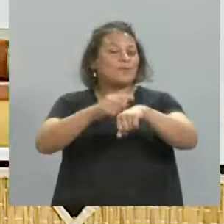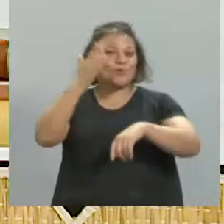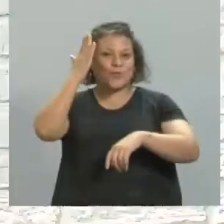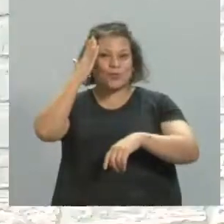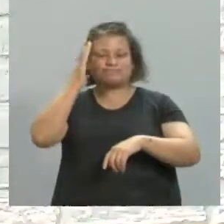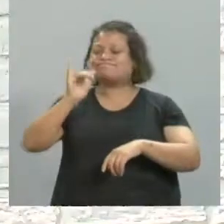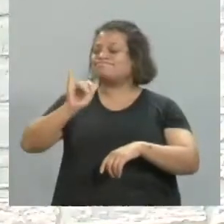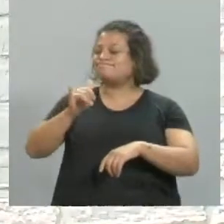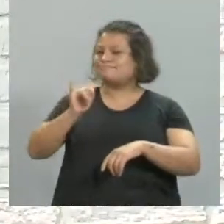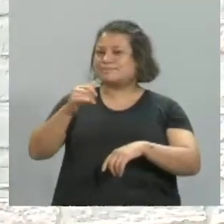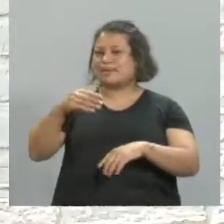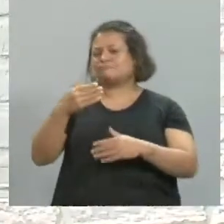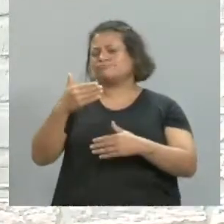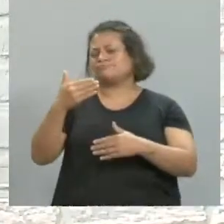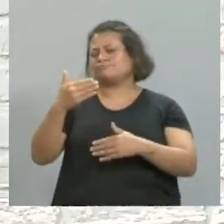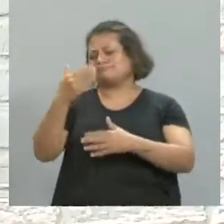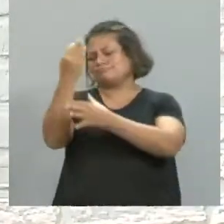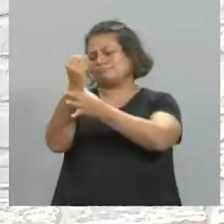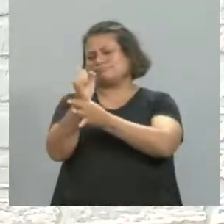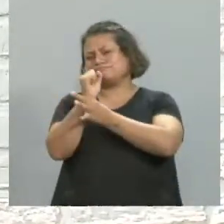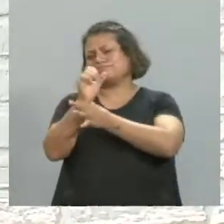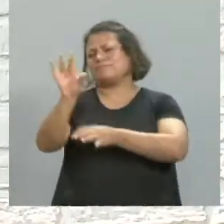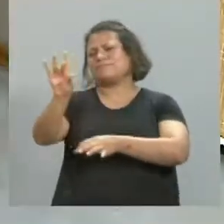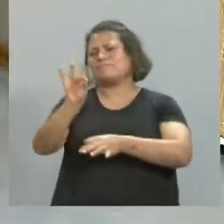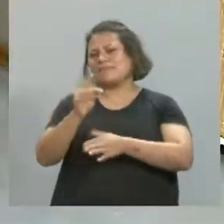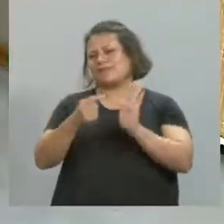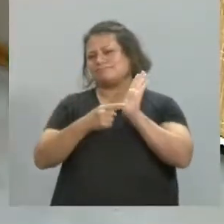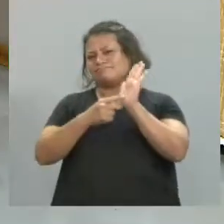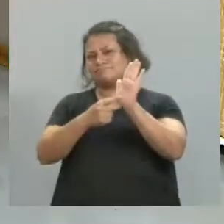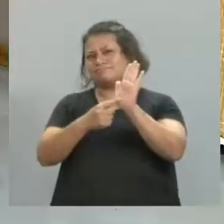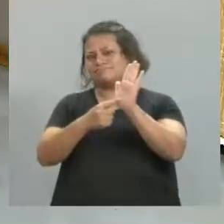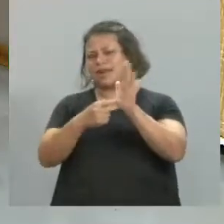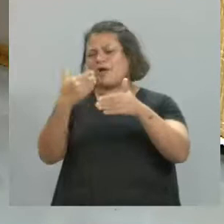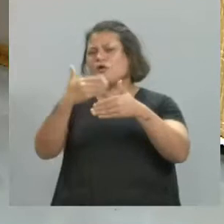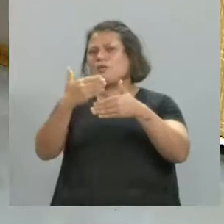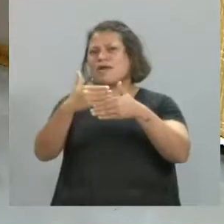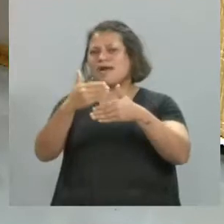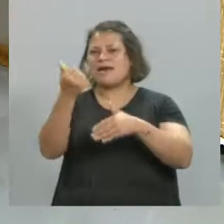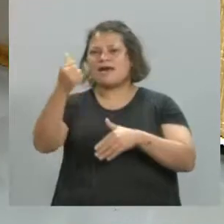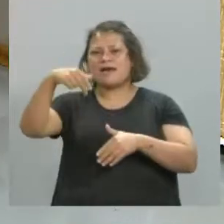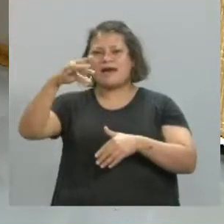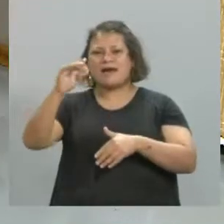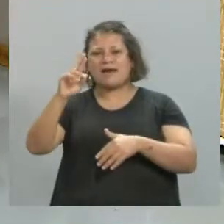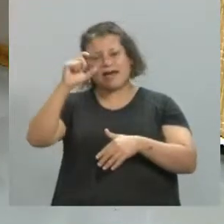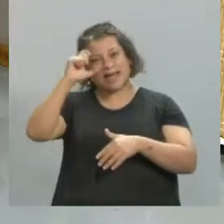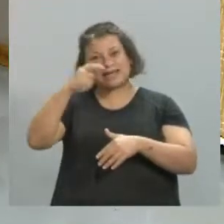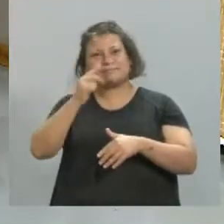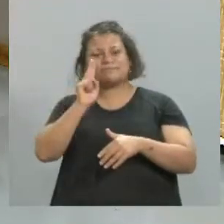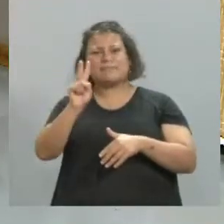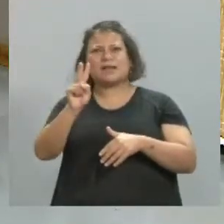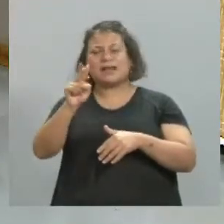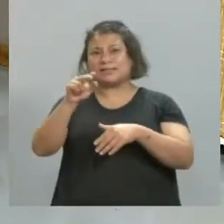Por supuesto, artista invitado, miren acá, sé si... La obra, Andrés, por favor, mirá, mirá esta obra, esta obra se llama